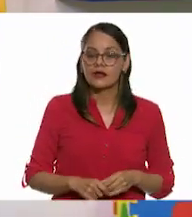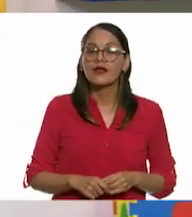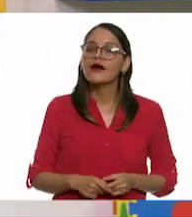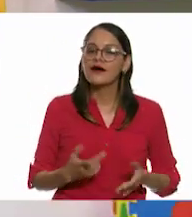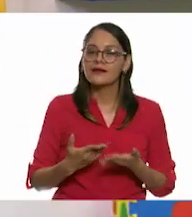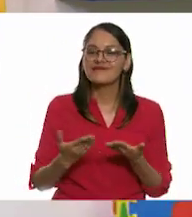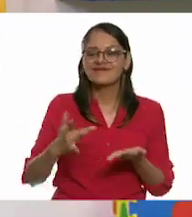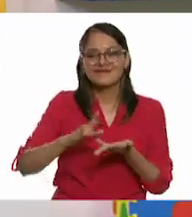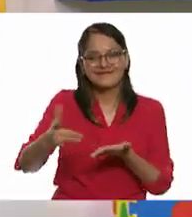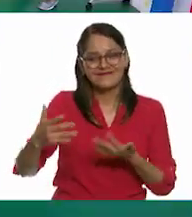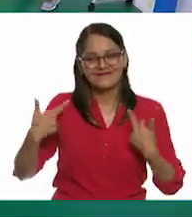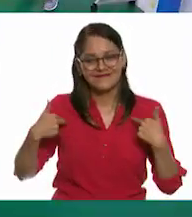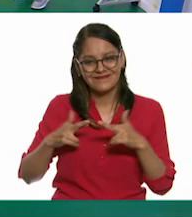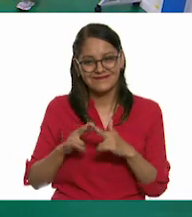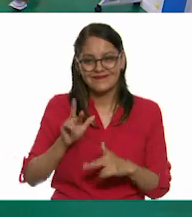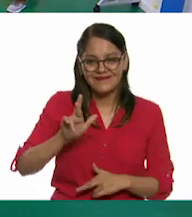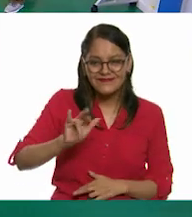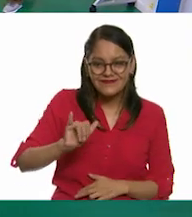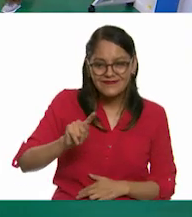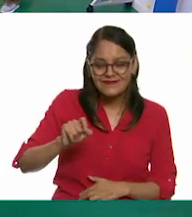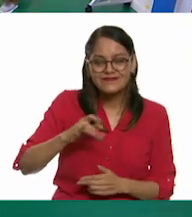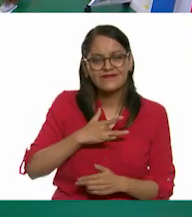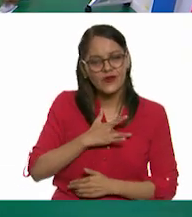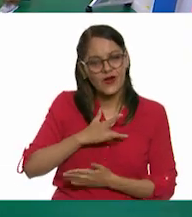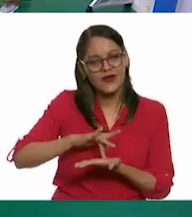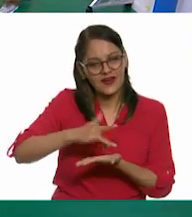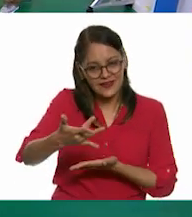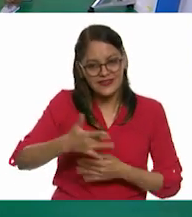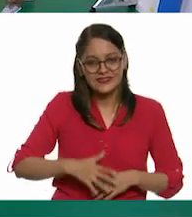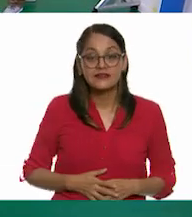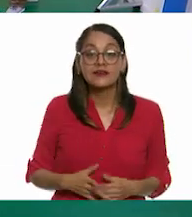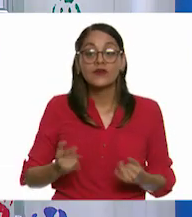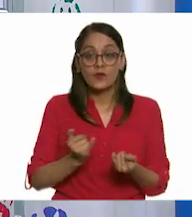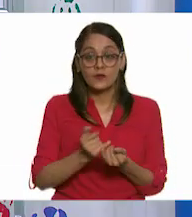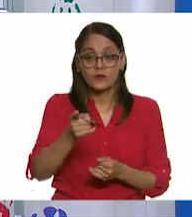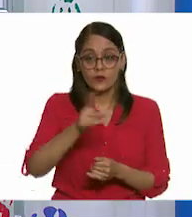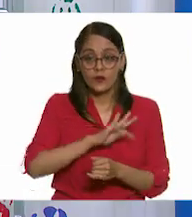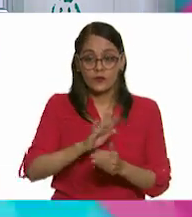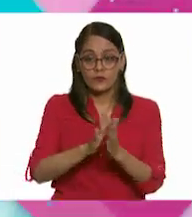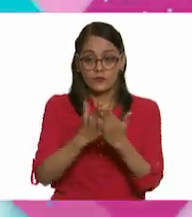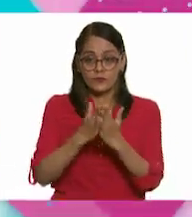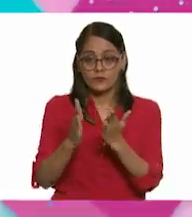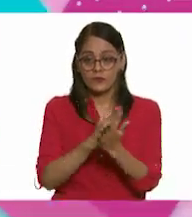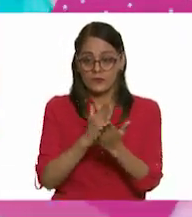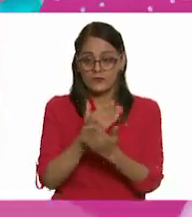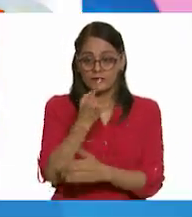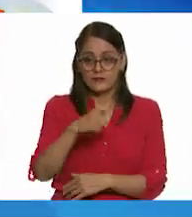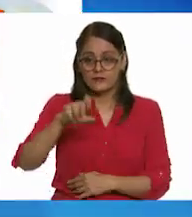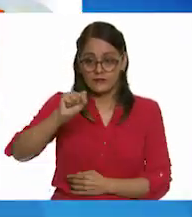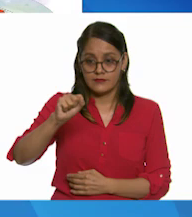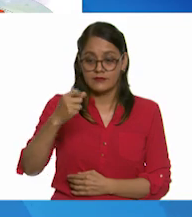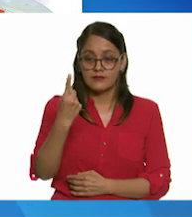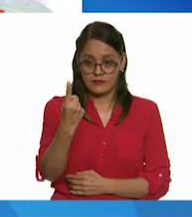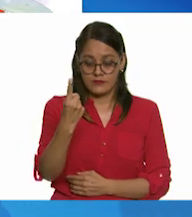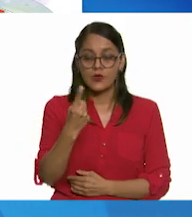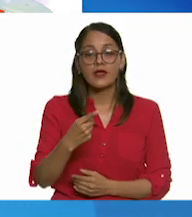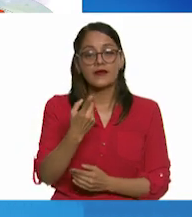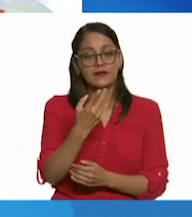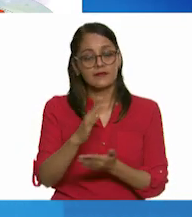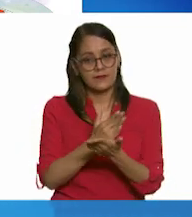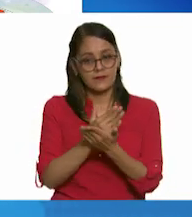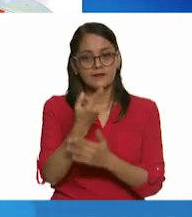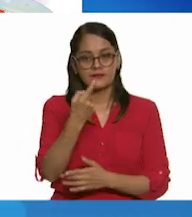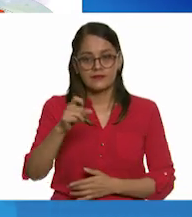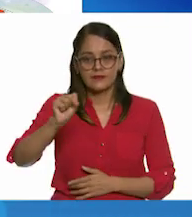agradecemos con el corazón. Gracias a ustedes. Y recuerden, pueden consultar su libro de desafíos en la páginas 161 y 162.